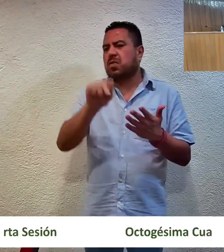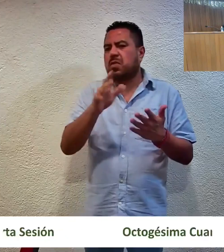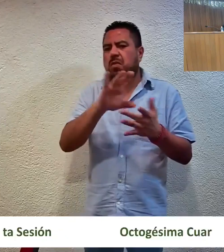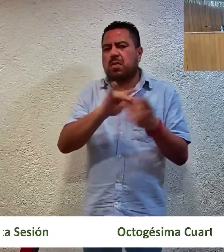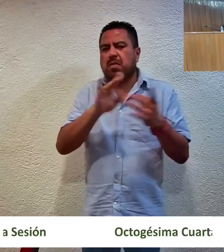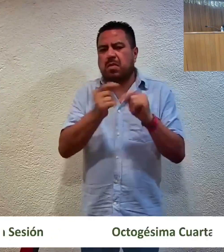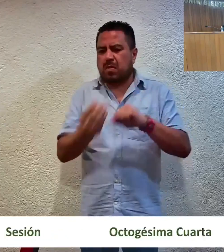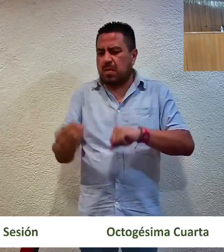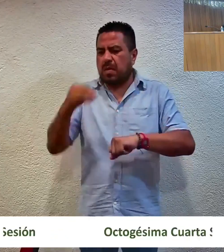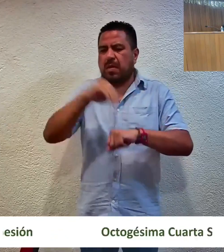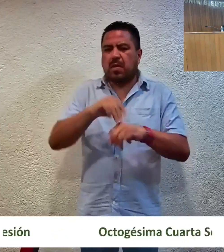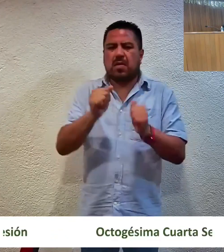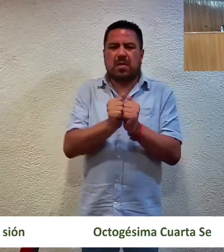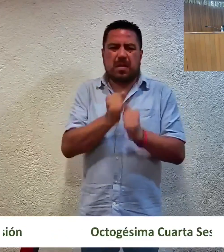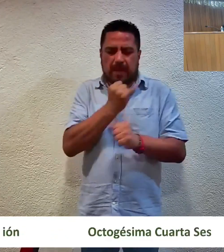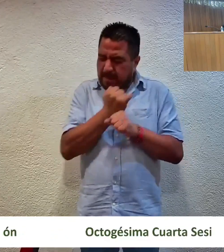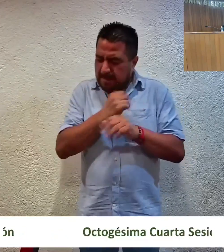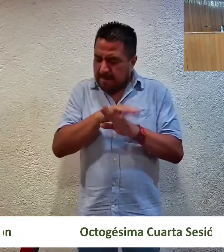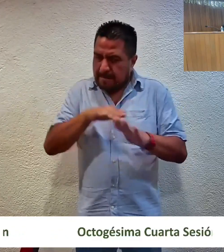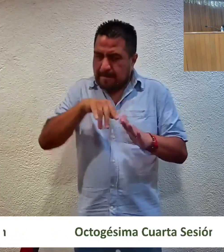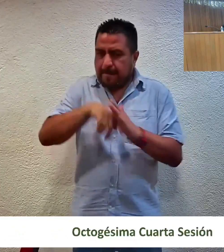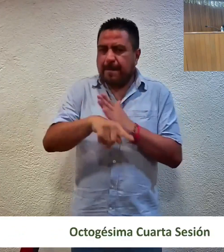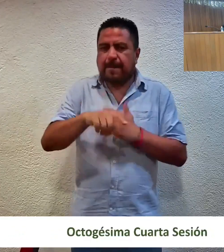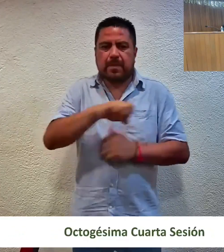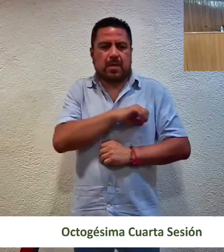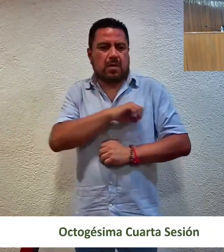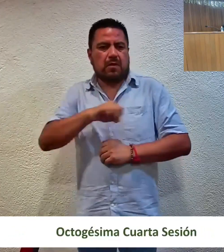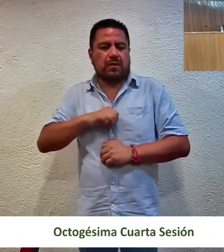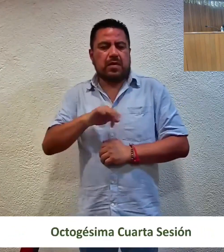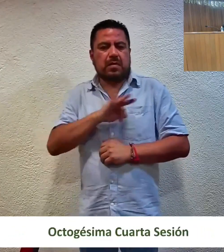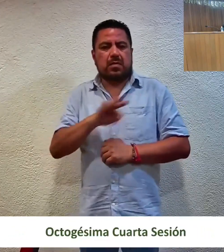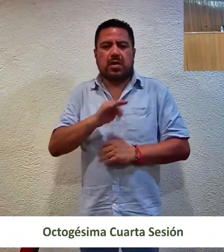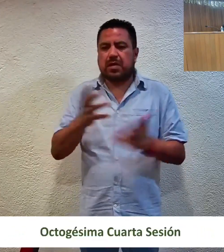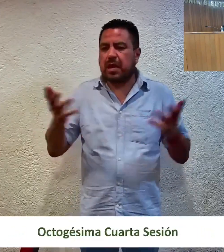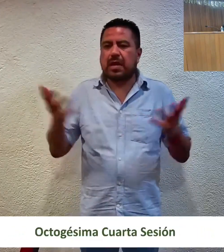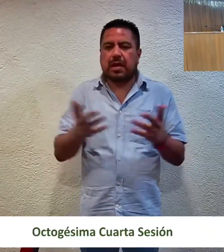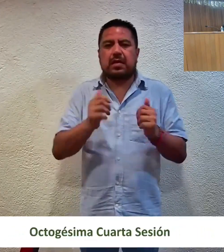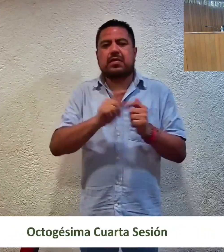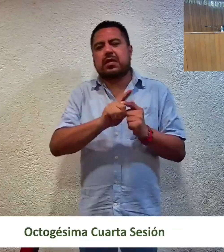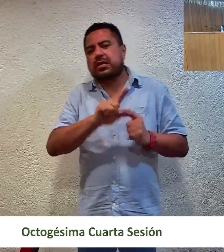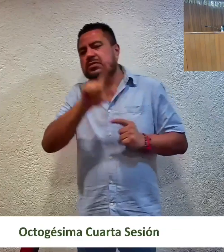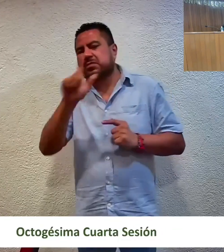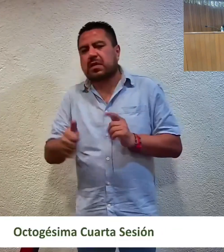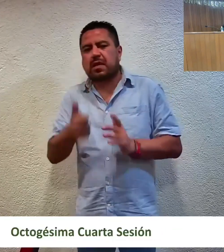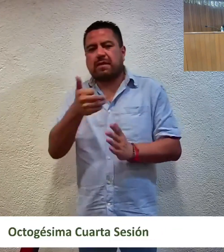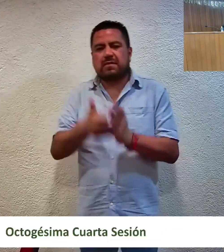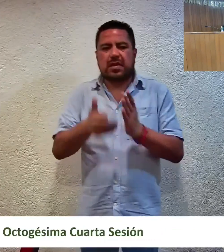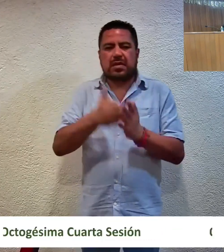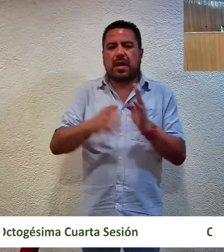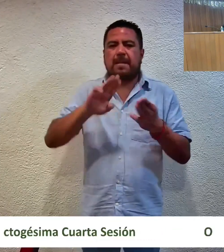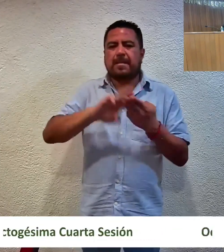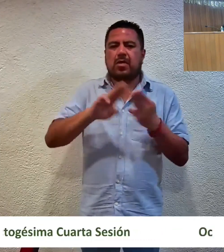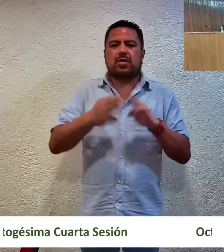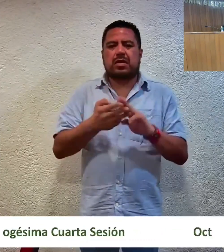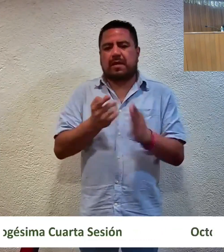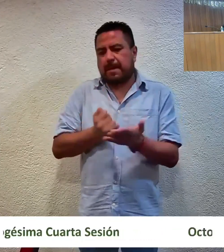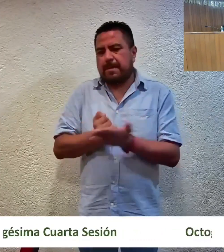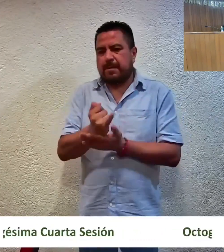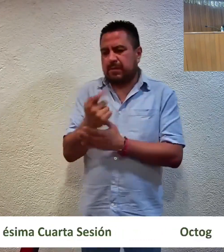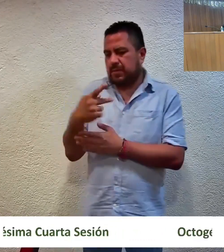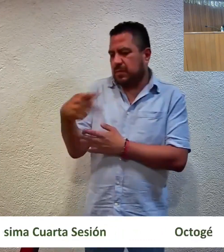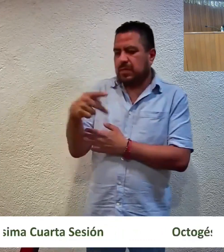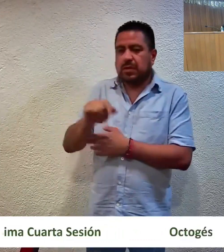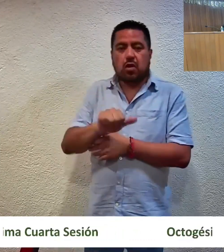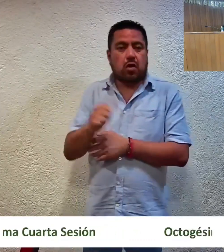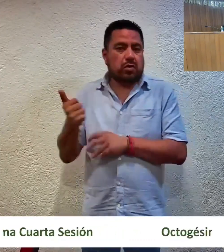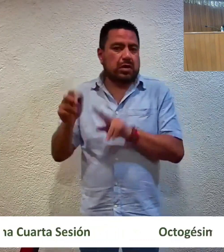imposición con base en el estudio preliminar que estaba obligada a realizar, lo que conllevó a una falta de motivación de su determinación. En